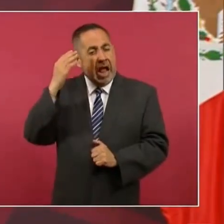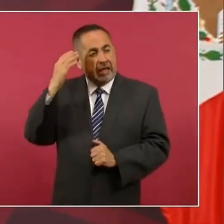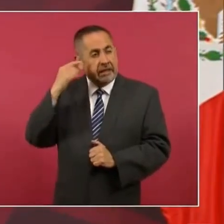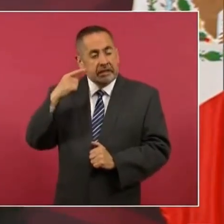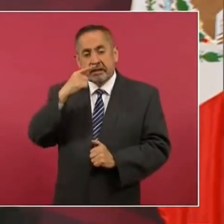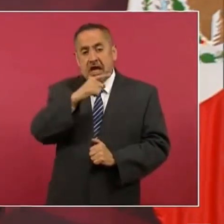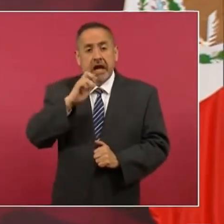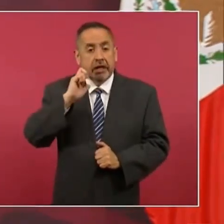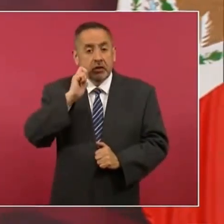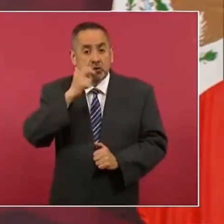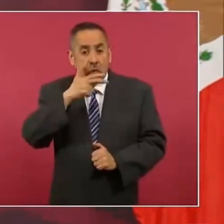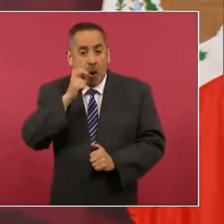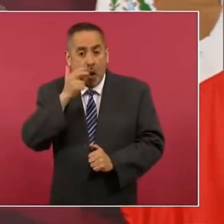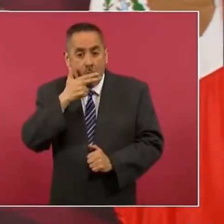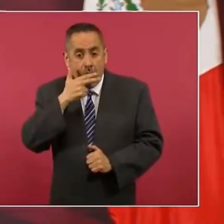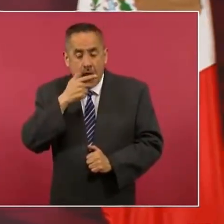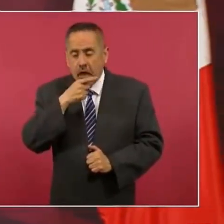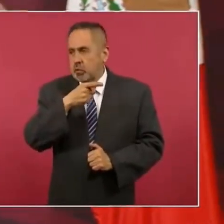los medios